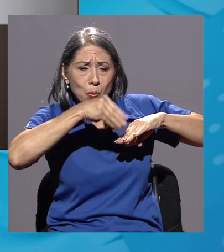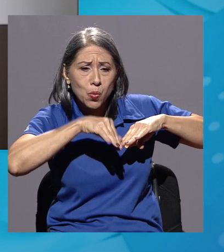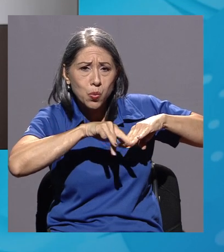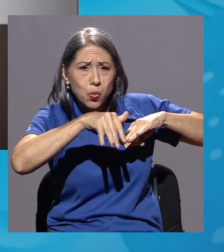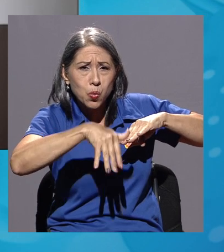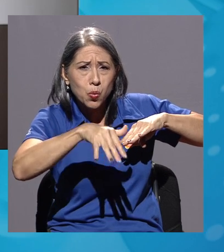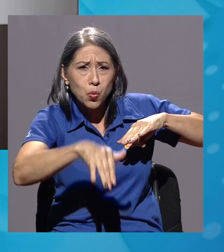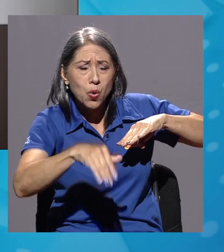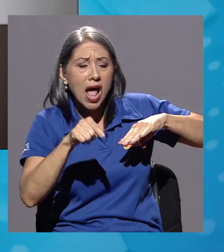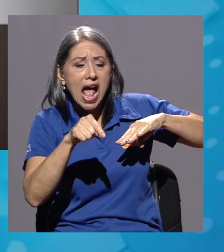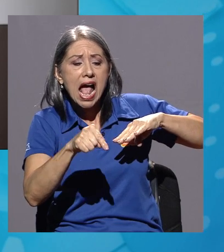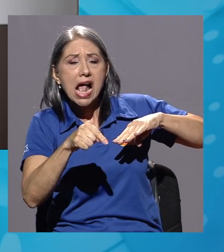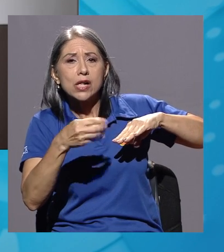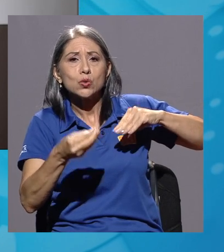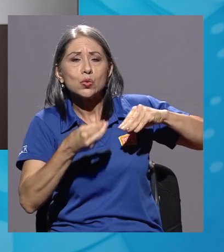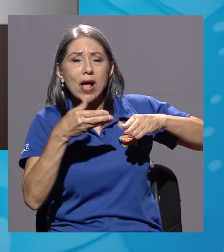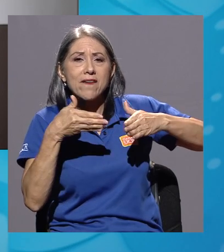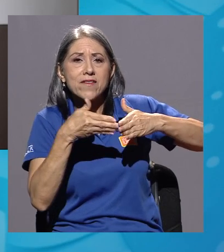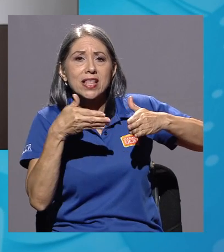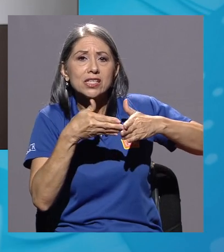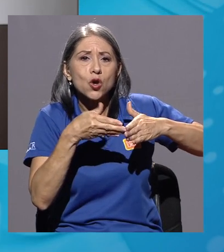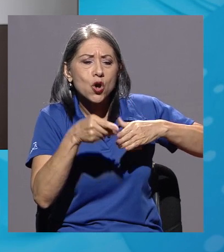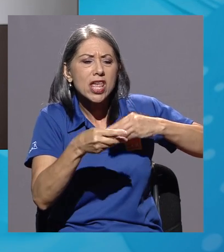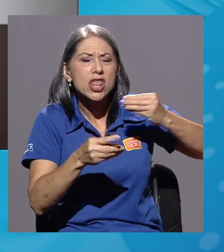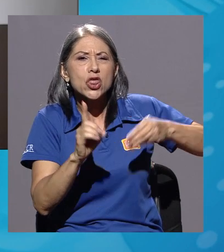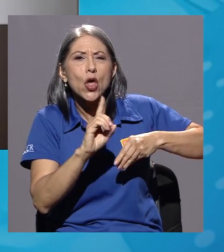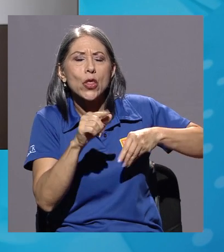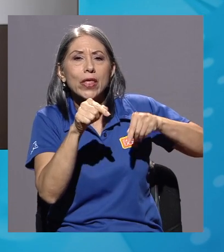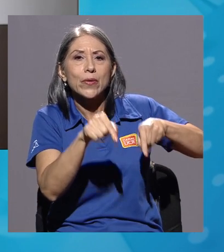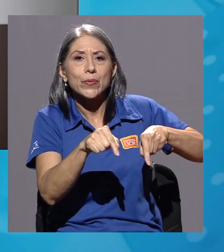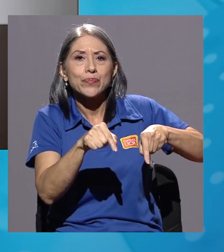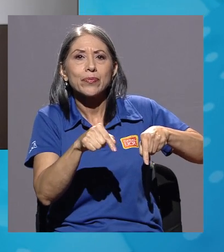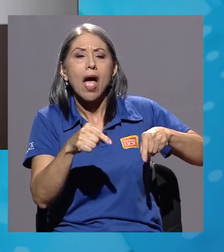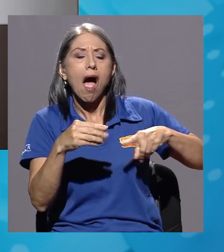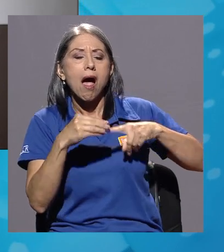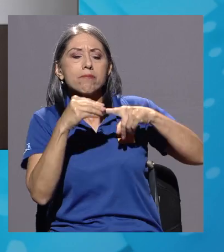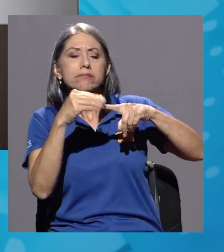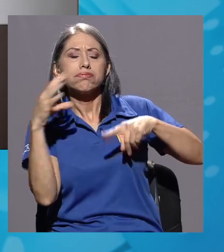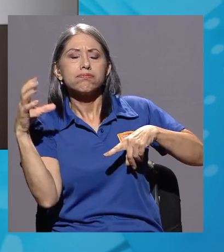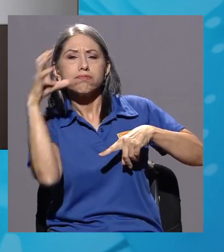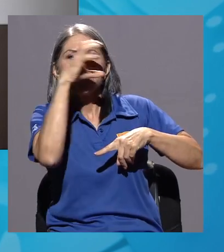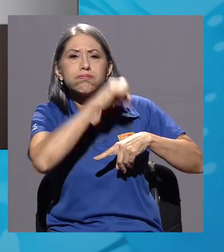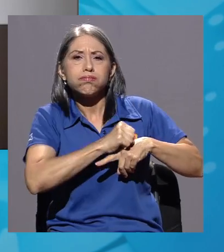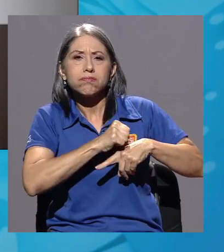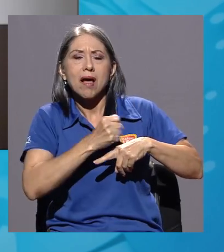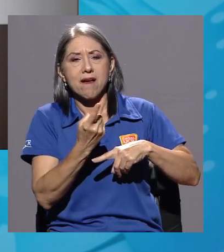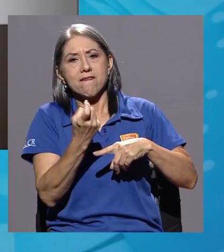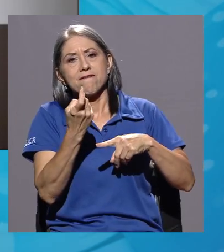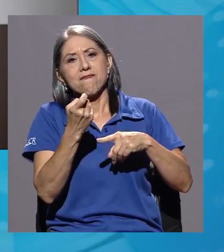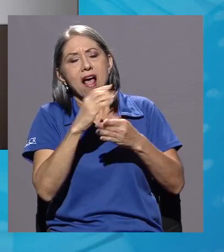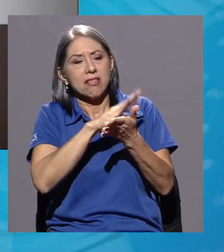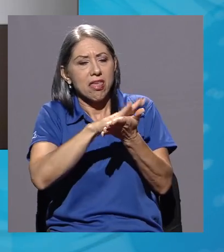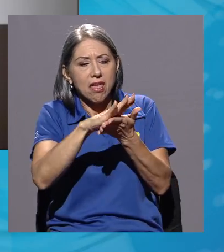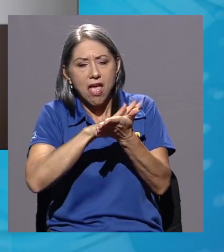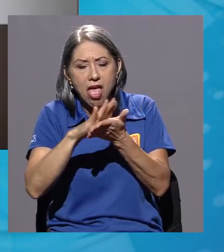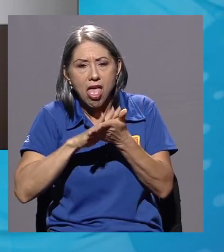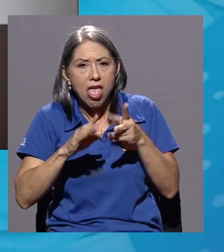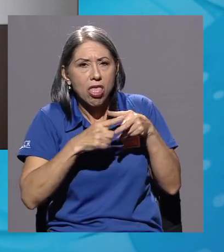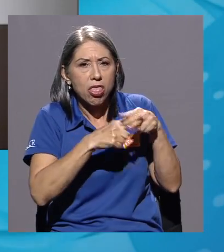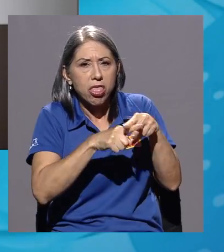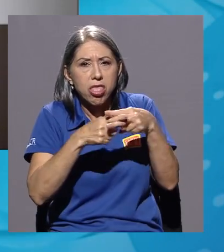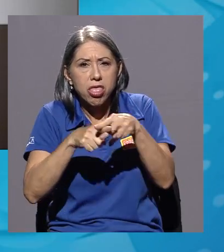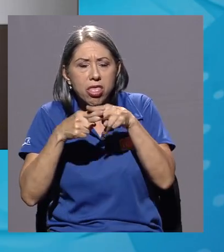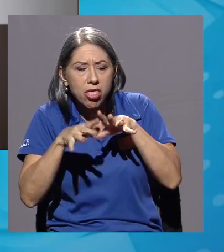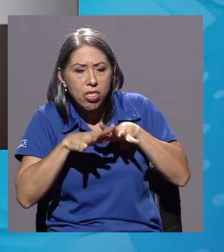afectar su desempeño. El principal problema detectado fue la falta de mantenimiento tanto en elementos propios de la alcantarilla